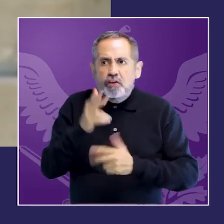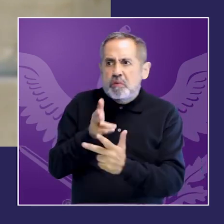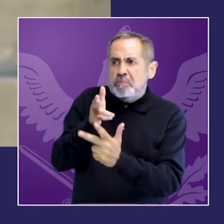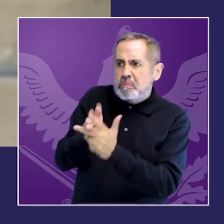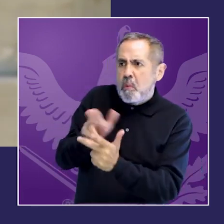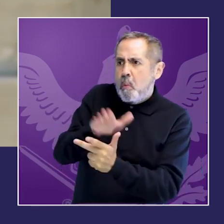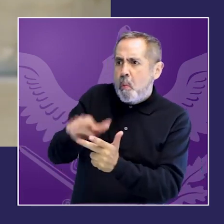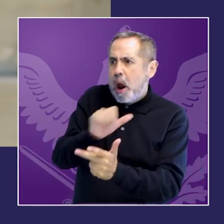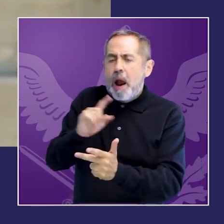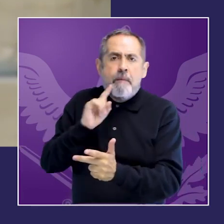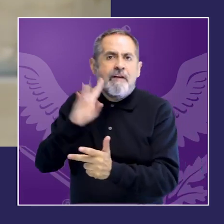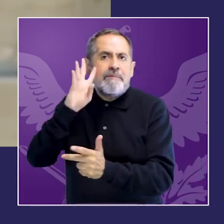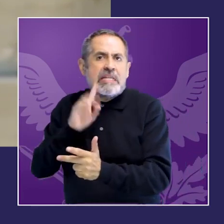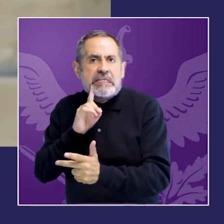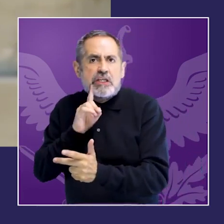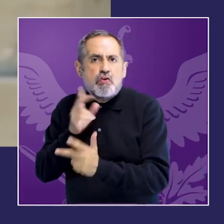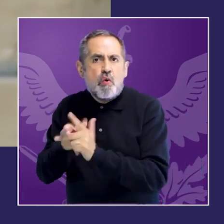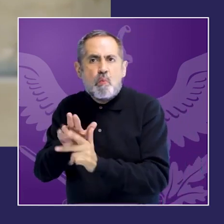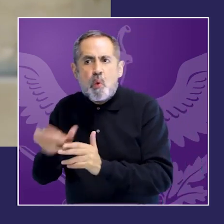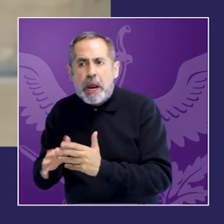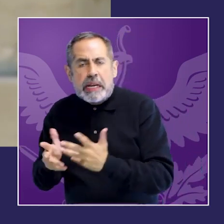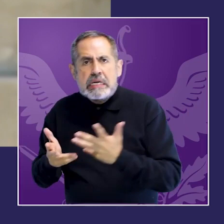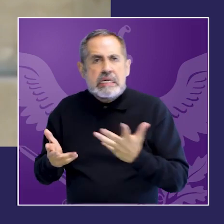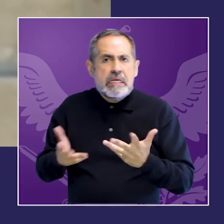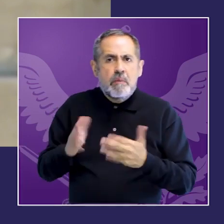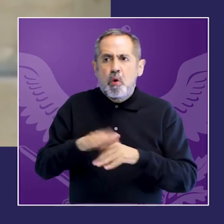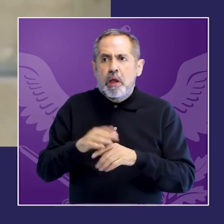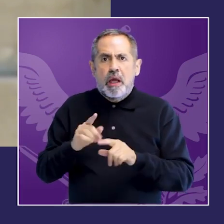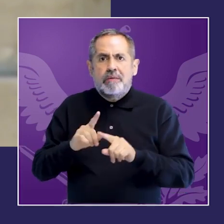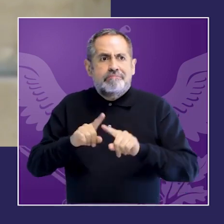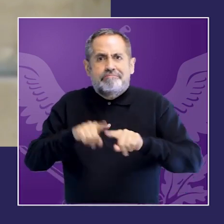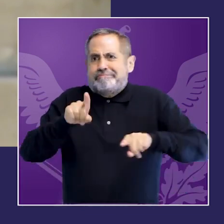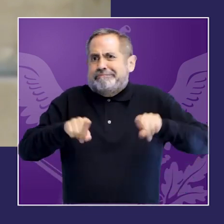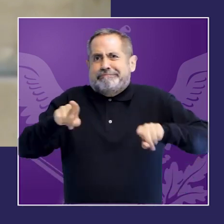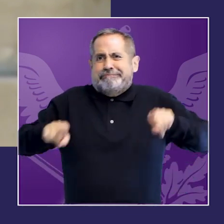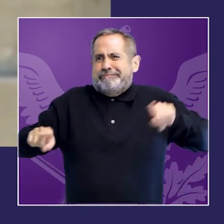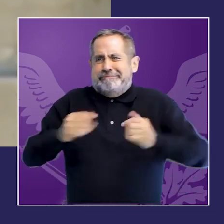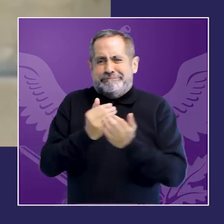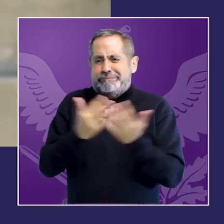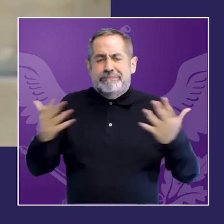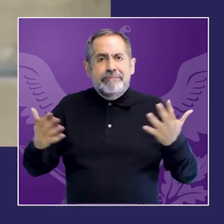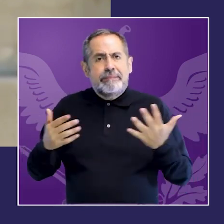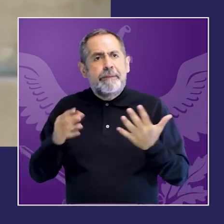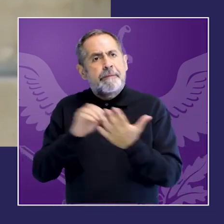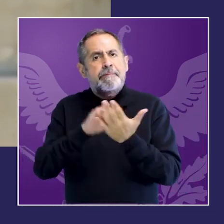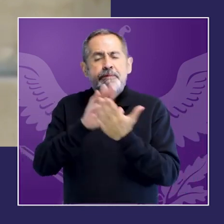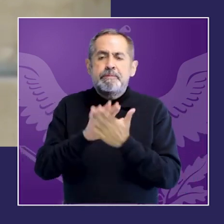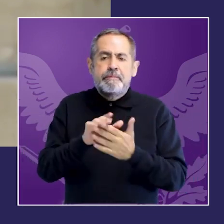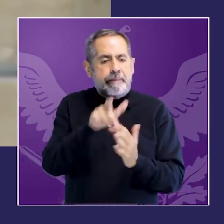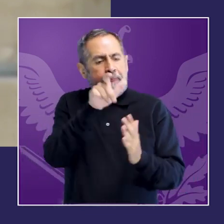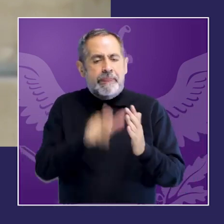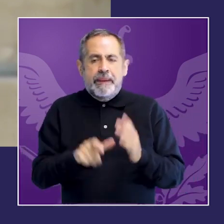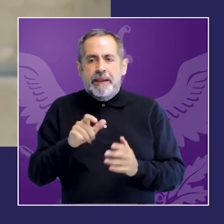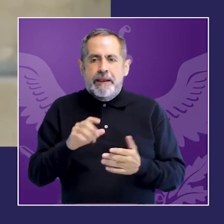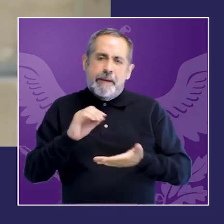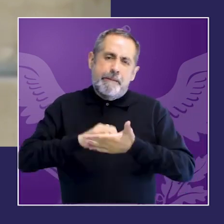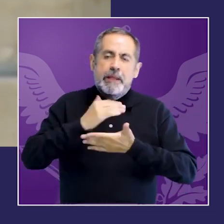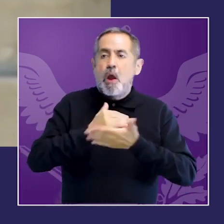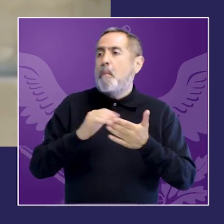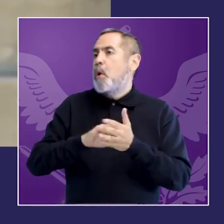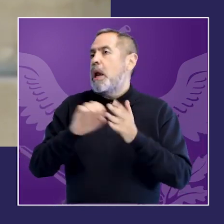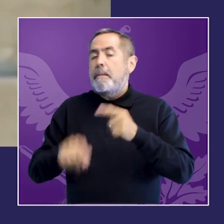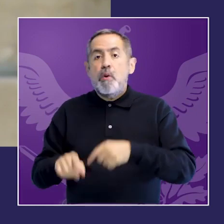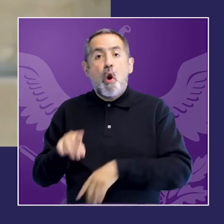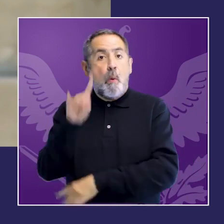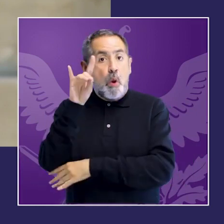el contexto de vulnerabilidad entre otros que contribuyen a explicar el contexto en el que se enmarcan los femicidios y eso también lleva a